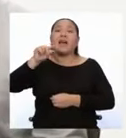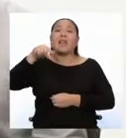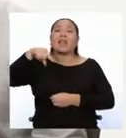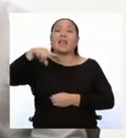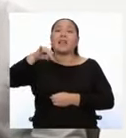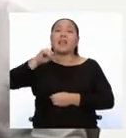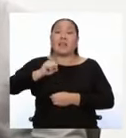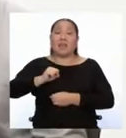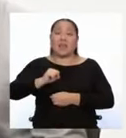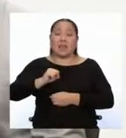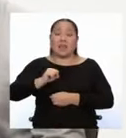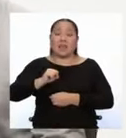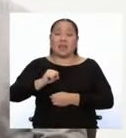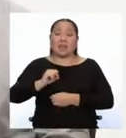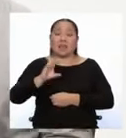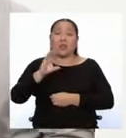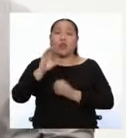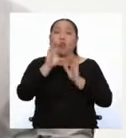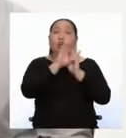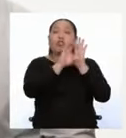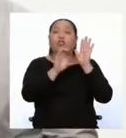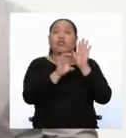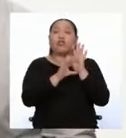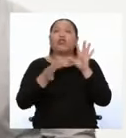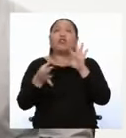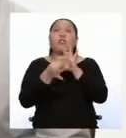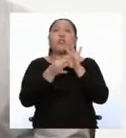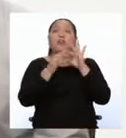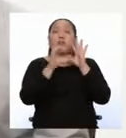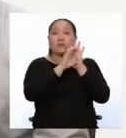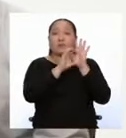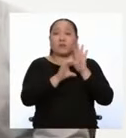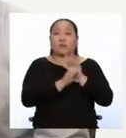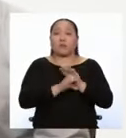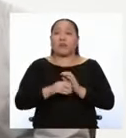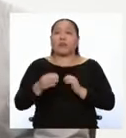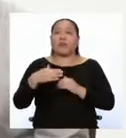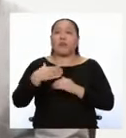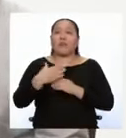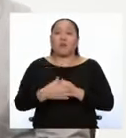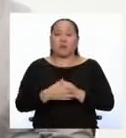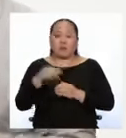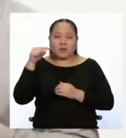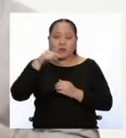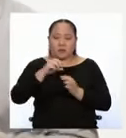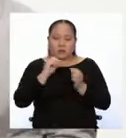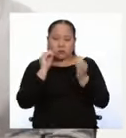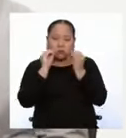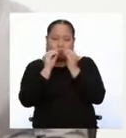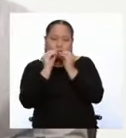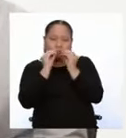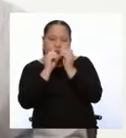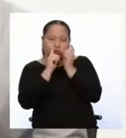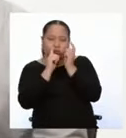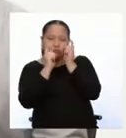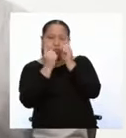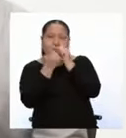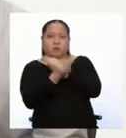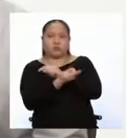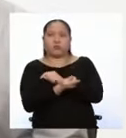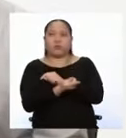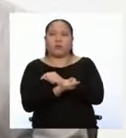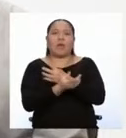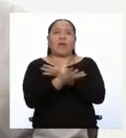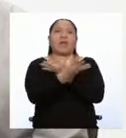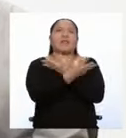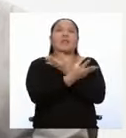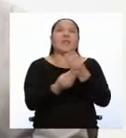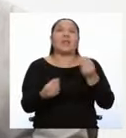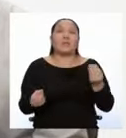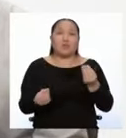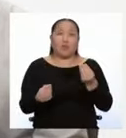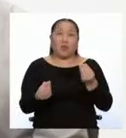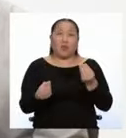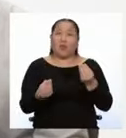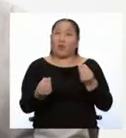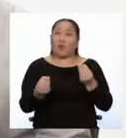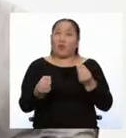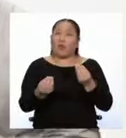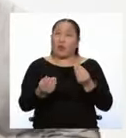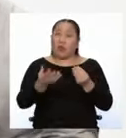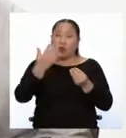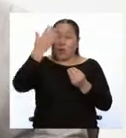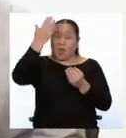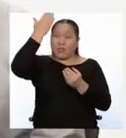1792, la Revolución entró a una fase de radicalización y acabó con lo poco que quedaba del antiguo régimen.